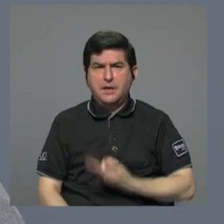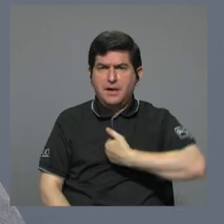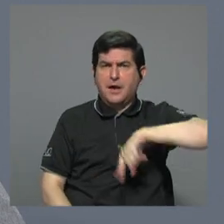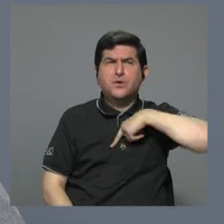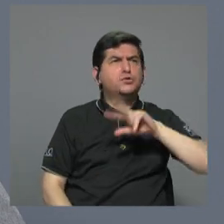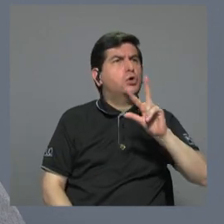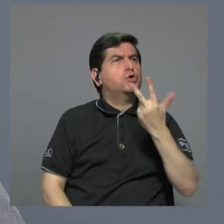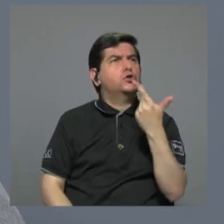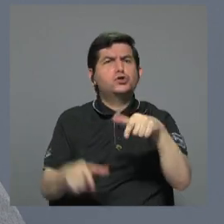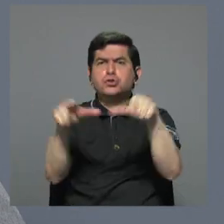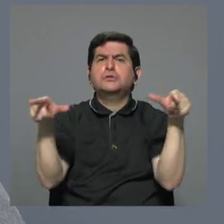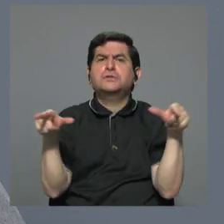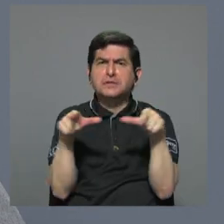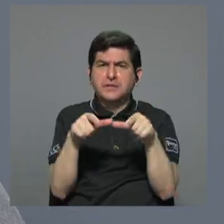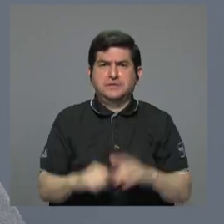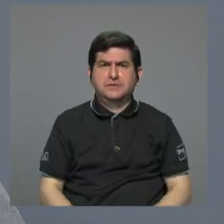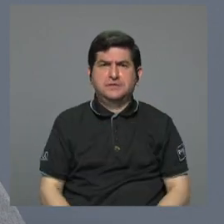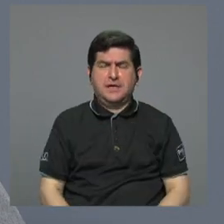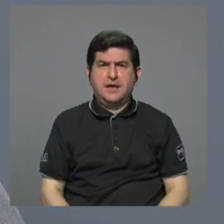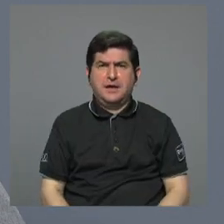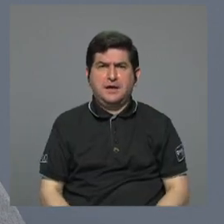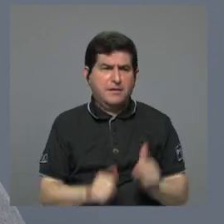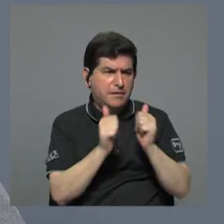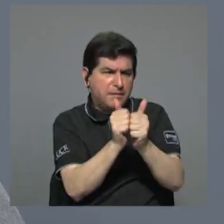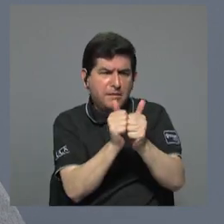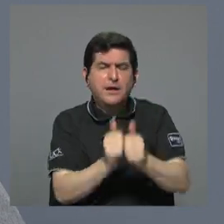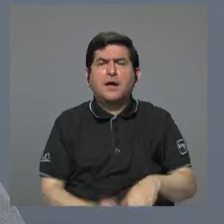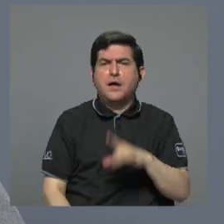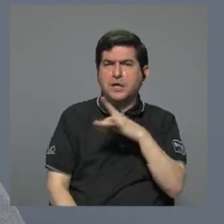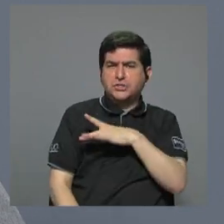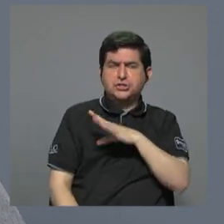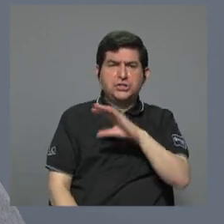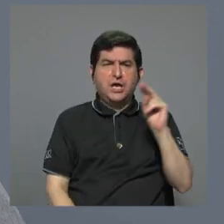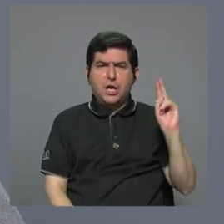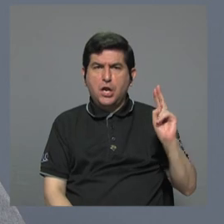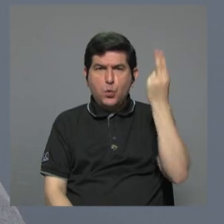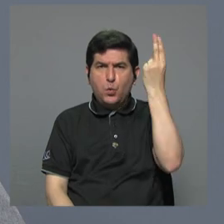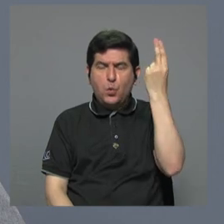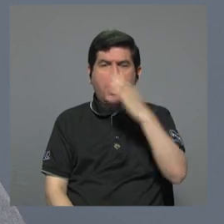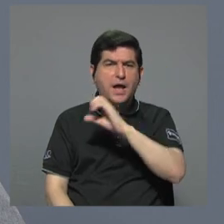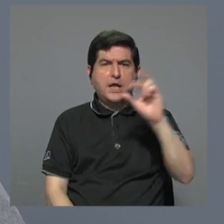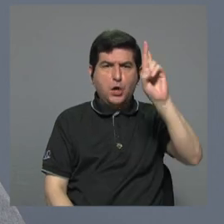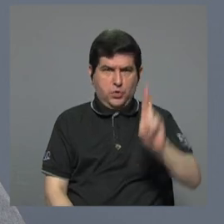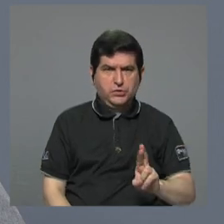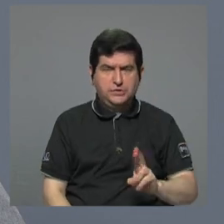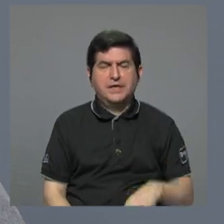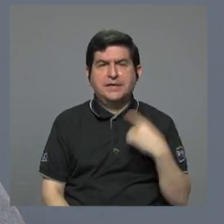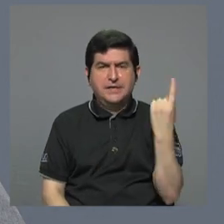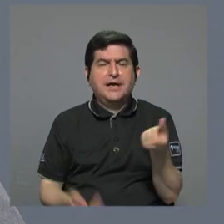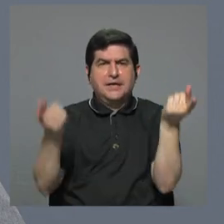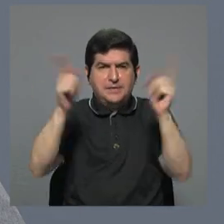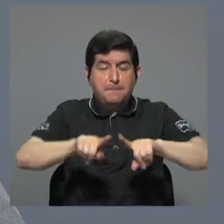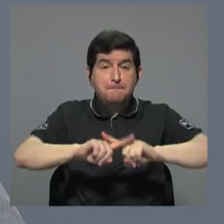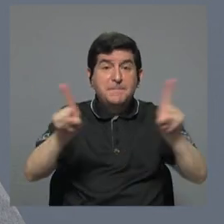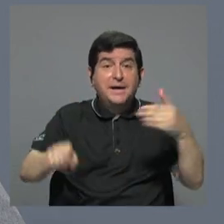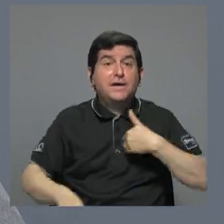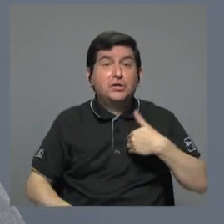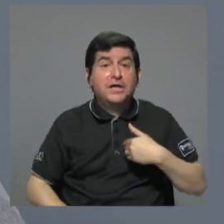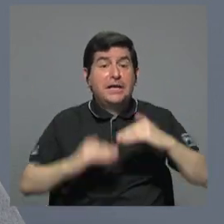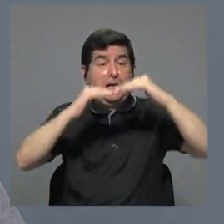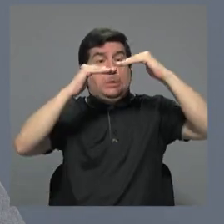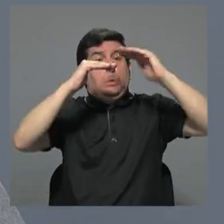tercer lugar con Chile, Uruguay y Costa Rica. La se dio, pero hemos tenido un bajonazo